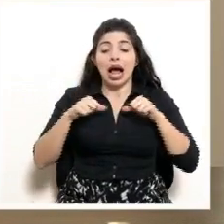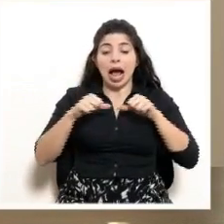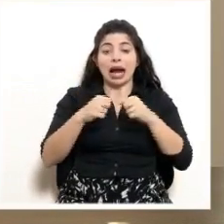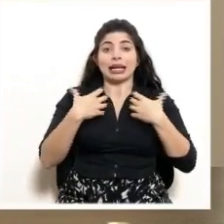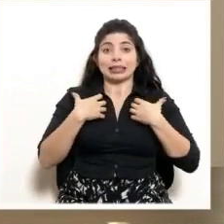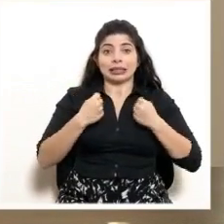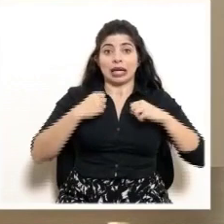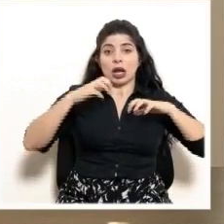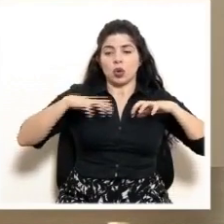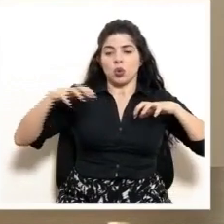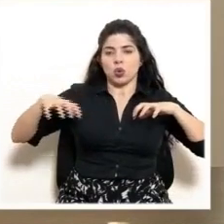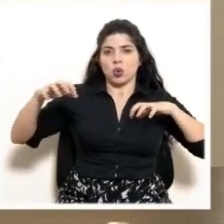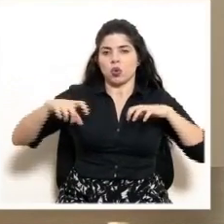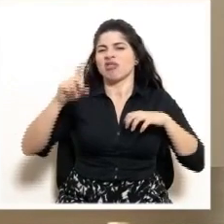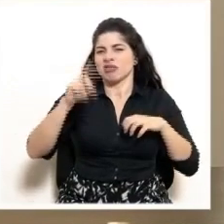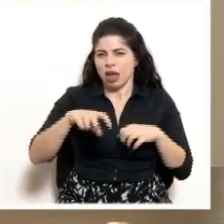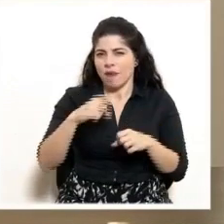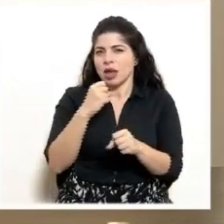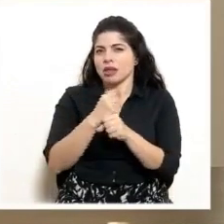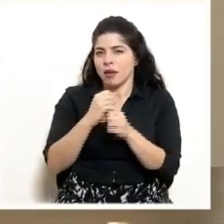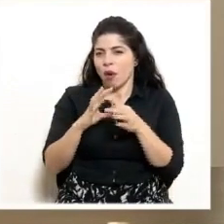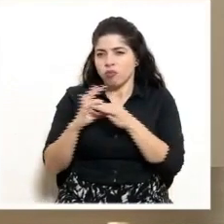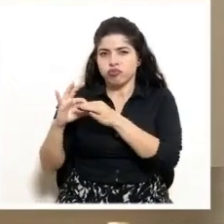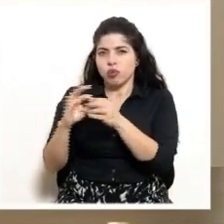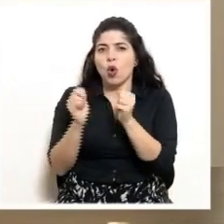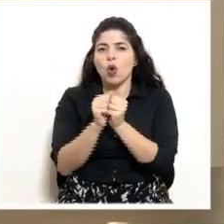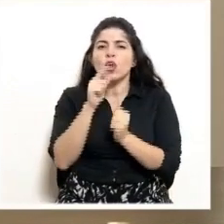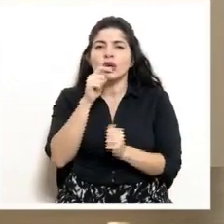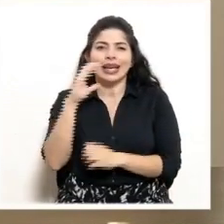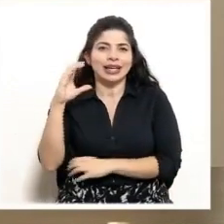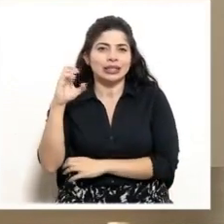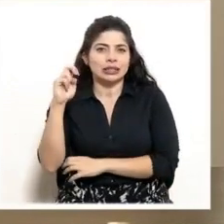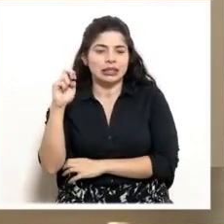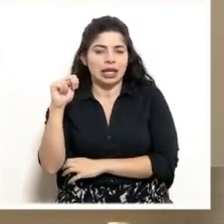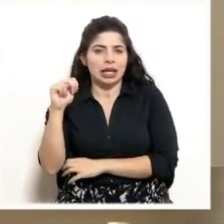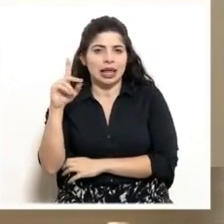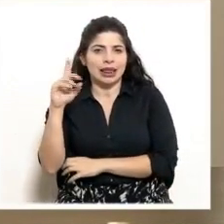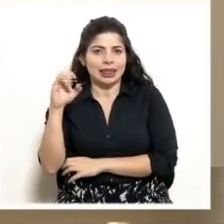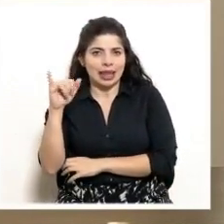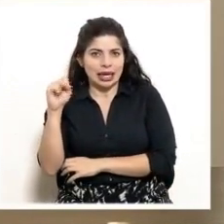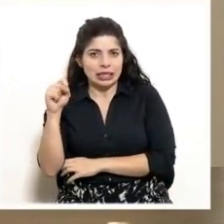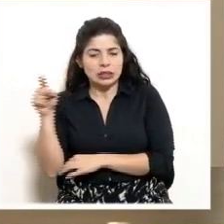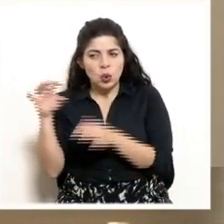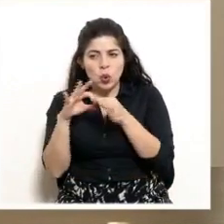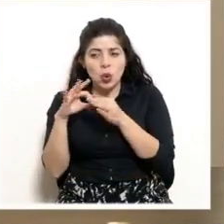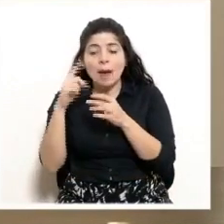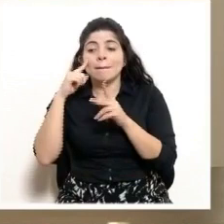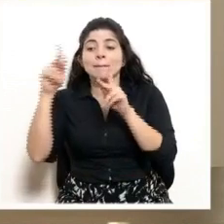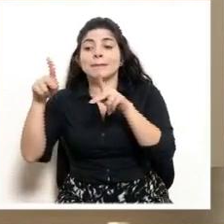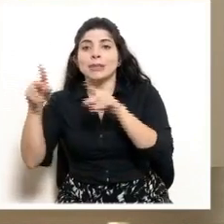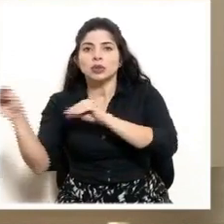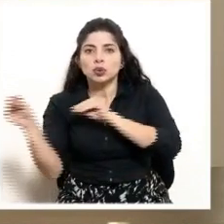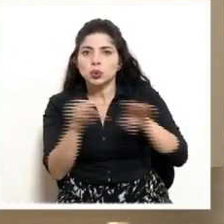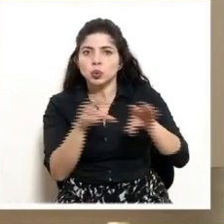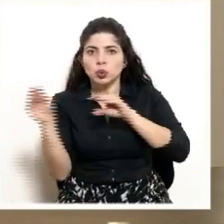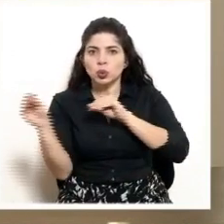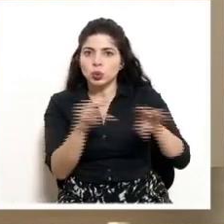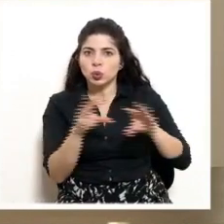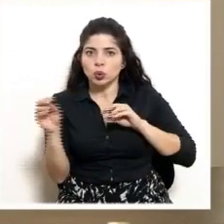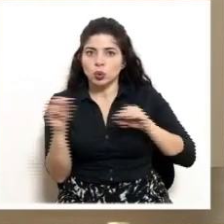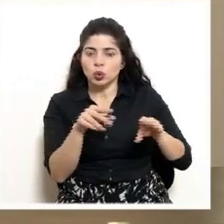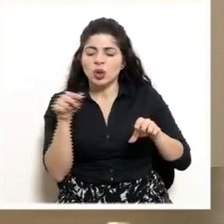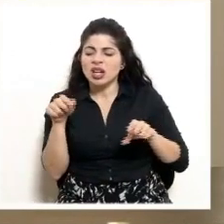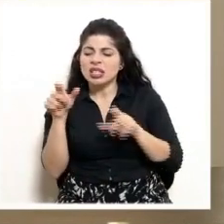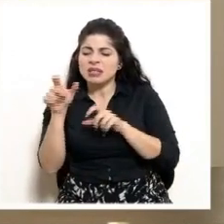a través de un trabajo coordinado con el CENDEIS, podamos eventualmente movilizar población que pueda